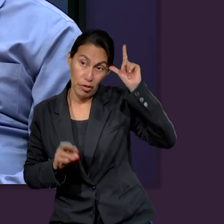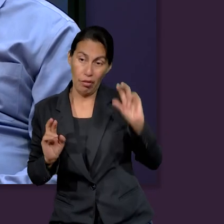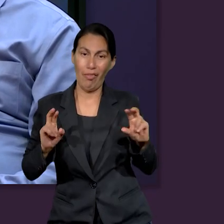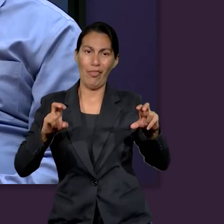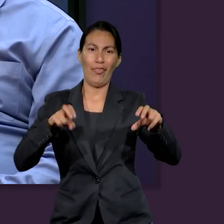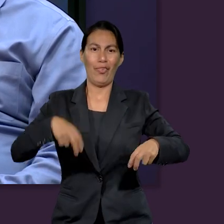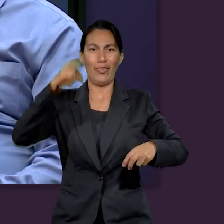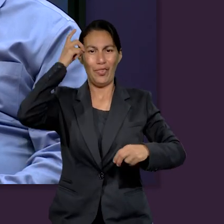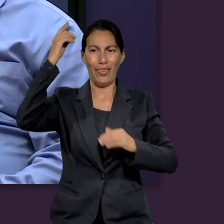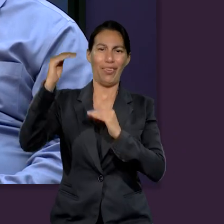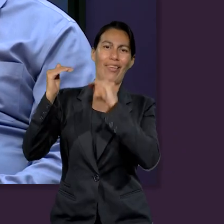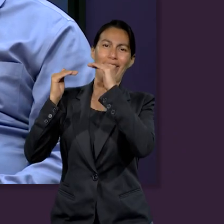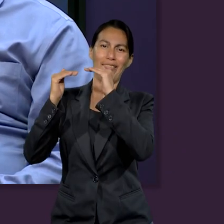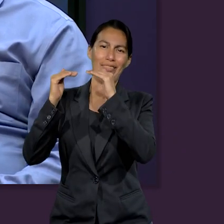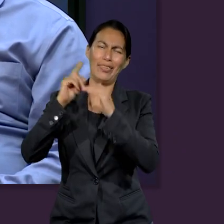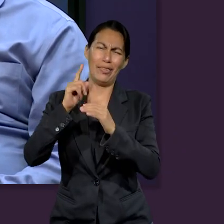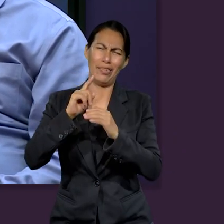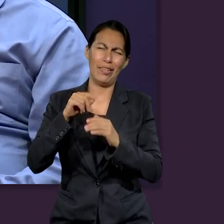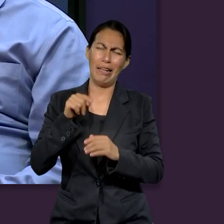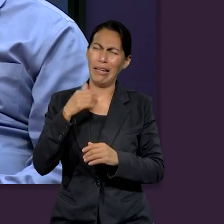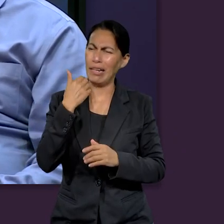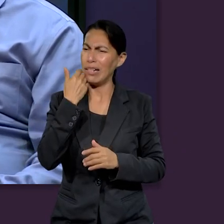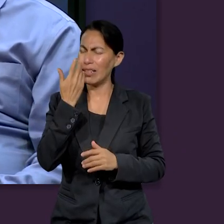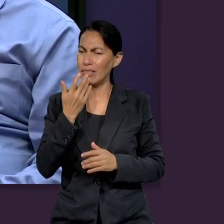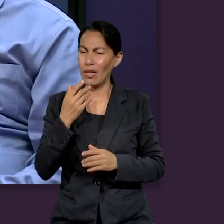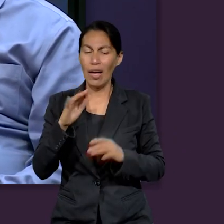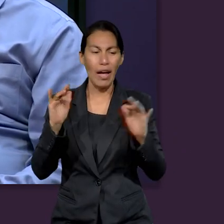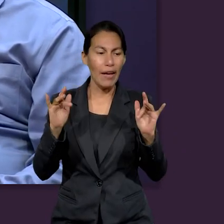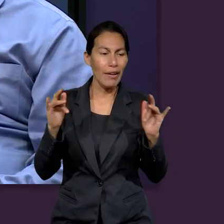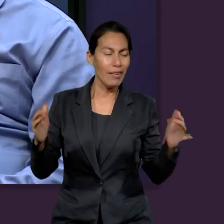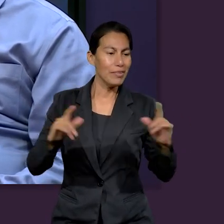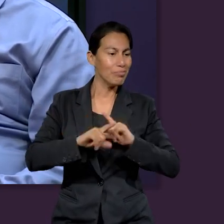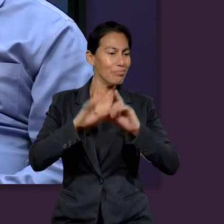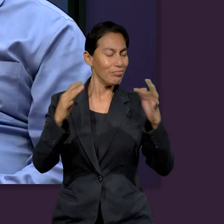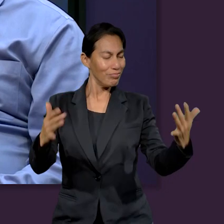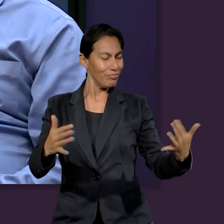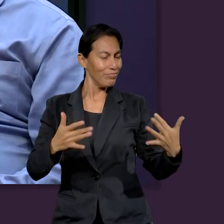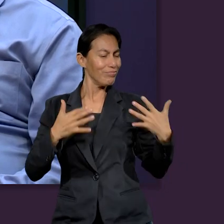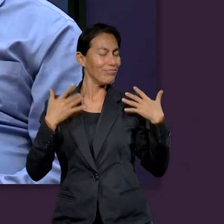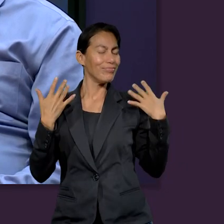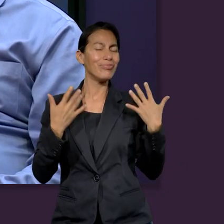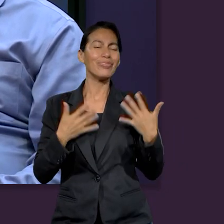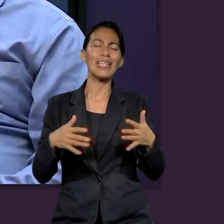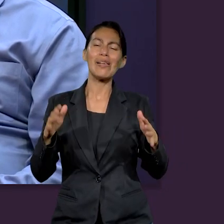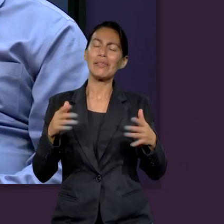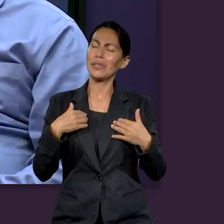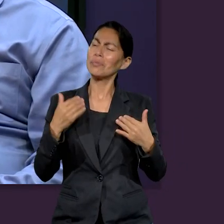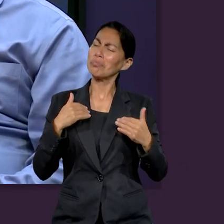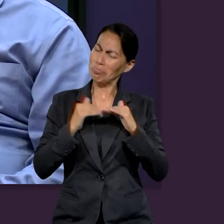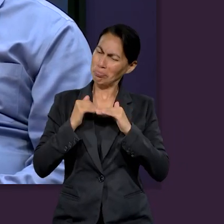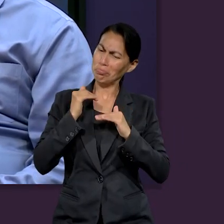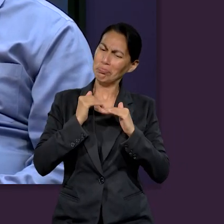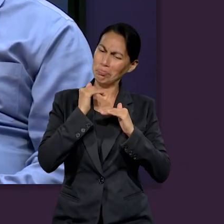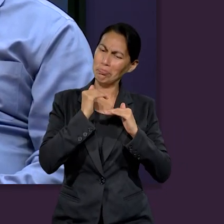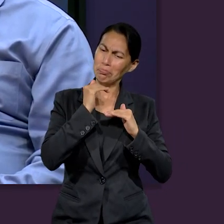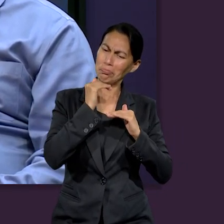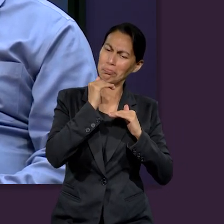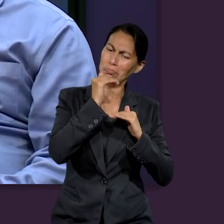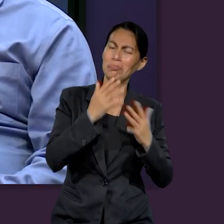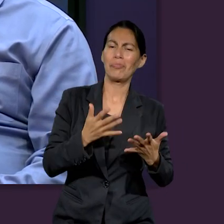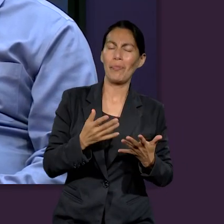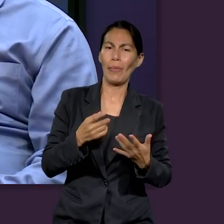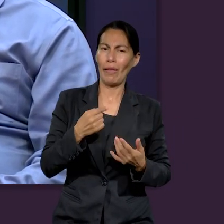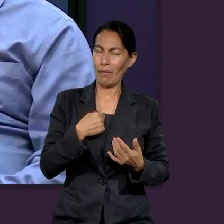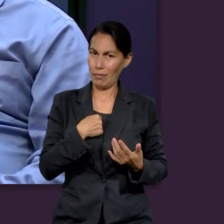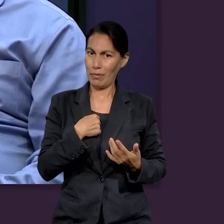de Dios, sino algo más de adoración, algo más de gloria de parte de los ángeles. Pero con el tiempo, ese deseo fue creciendo, esa